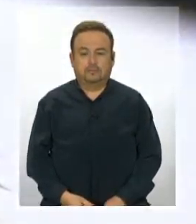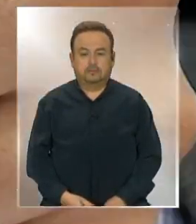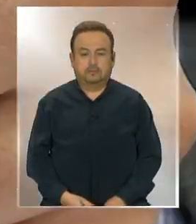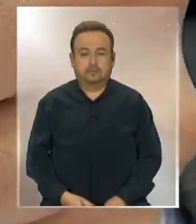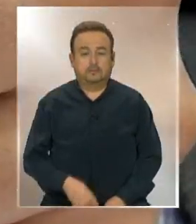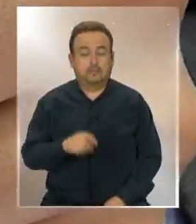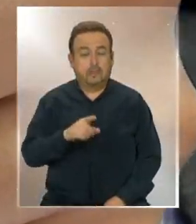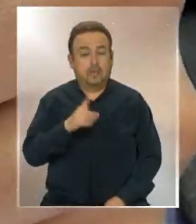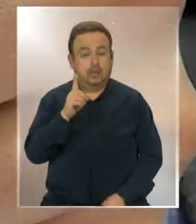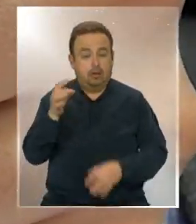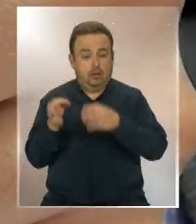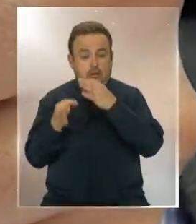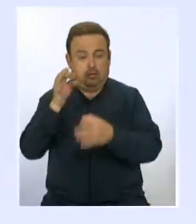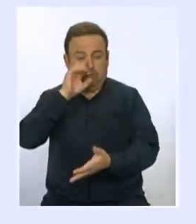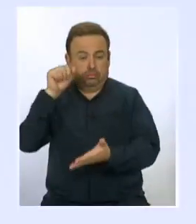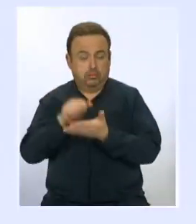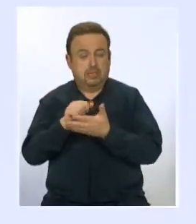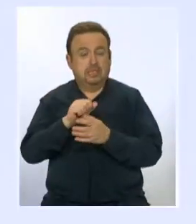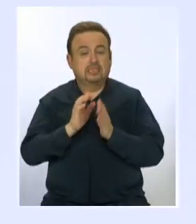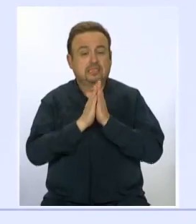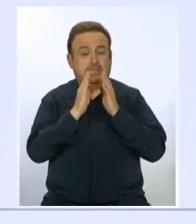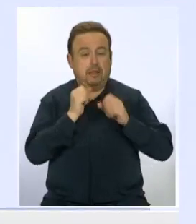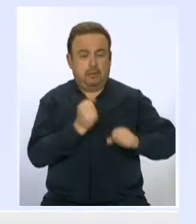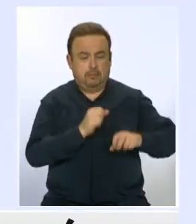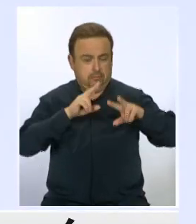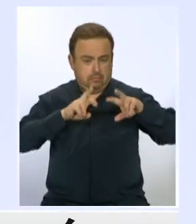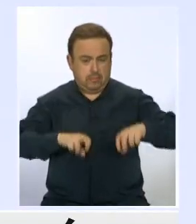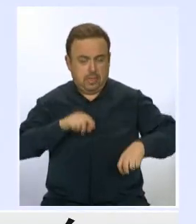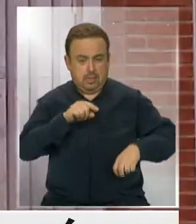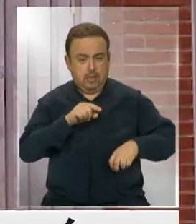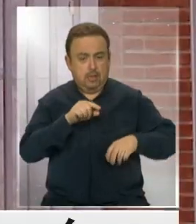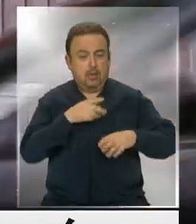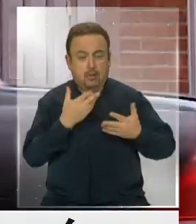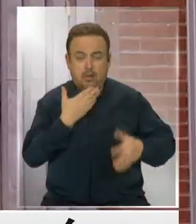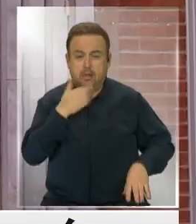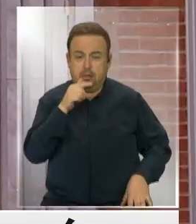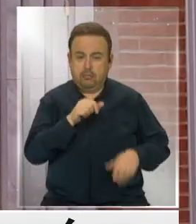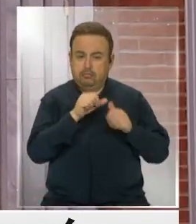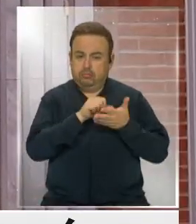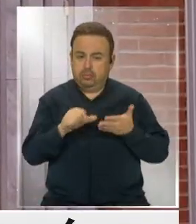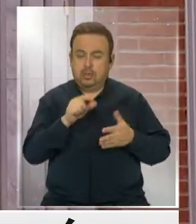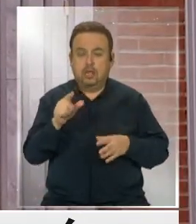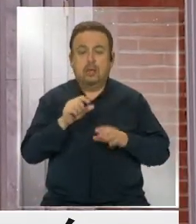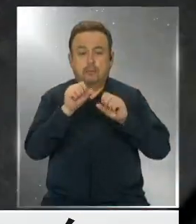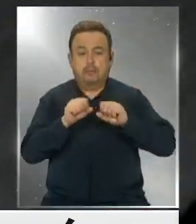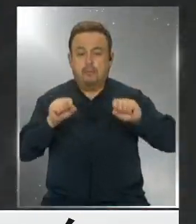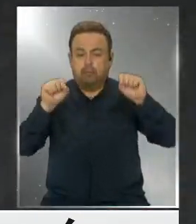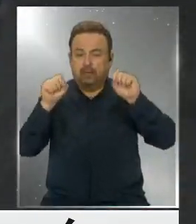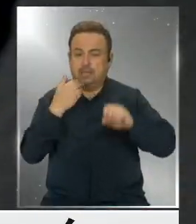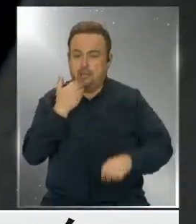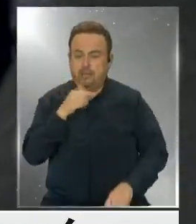No solo la Corte de Apelaciones de San Miguel inició una investigación sumaria, también el Ministerio Público.